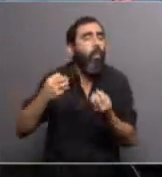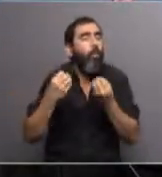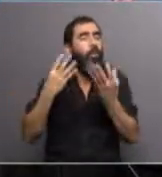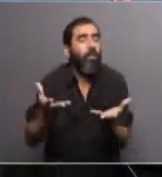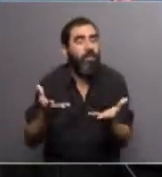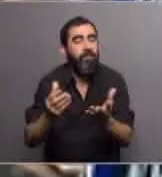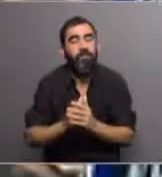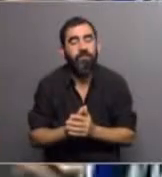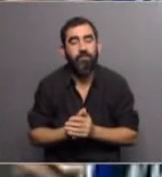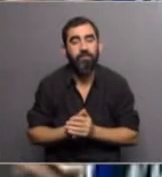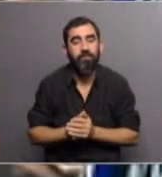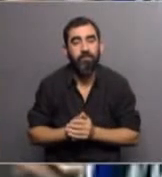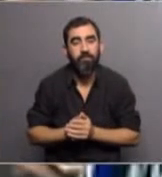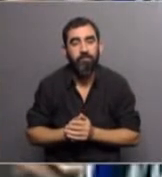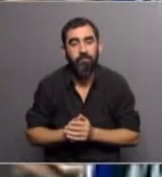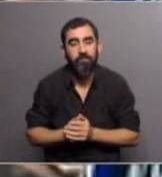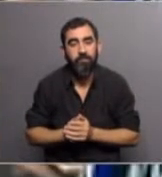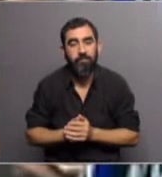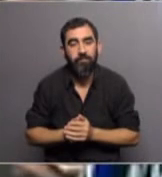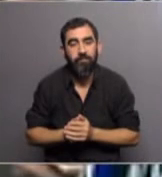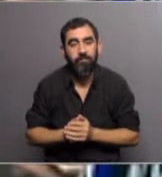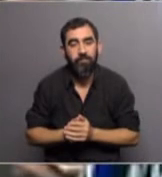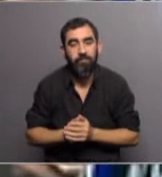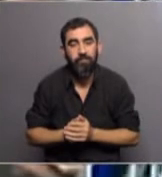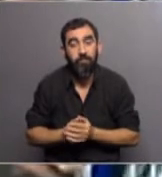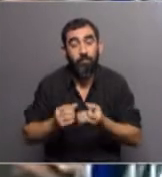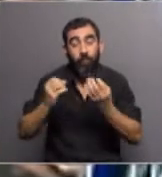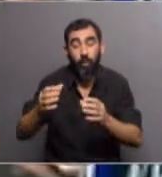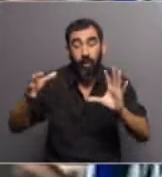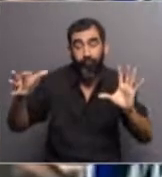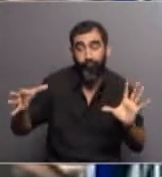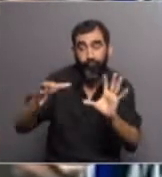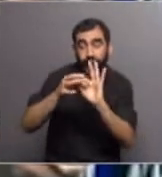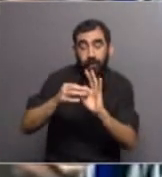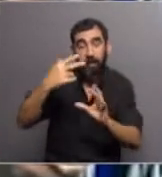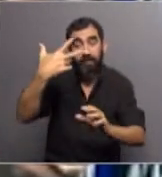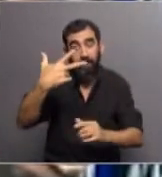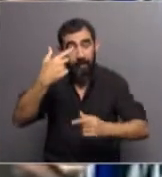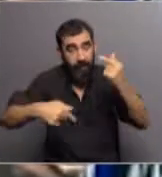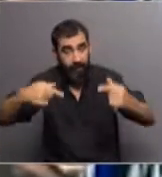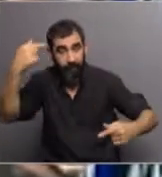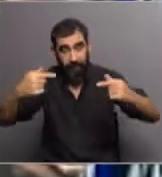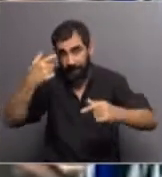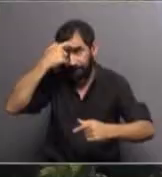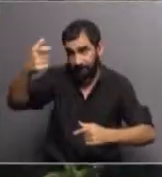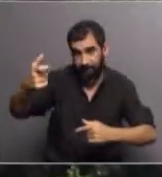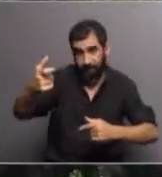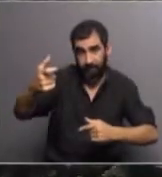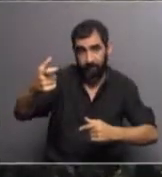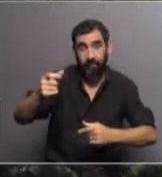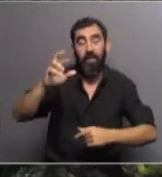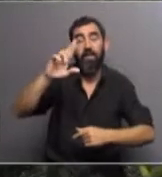el hecho de que une tres disciplinas científicas distintas, el radar